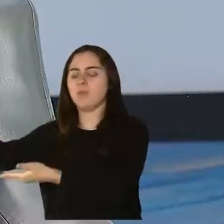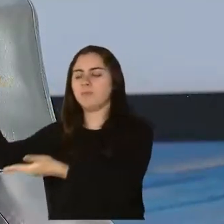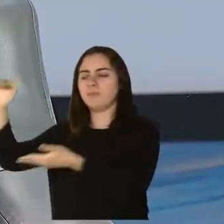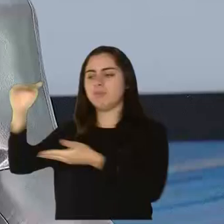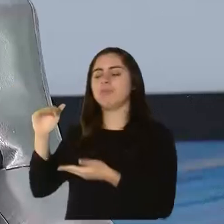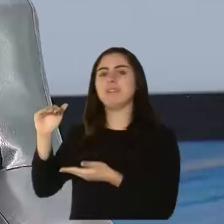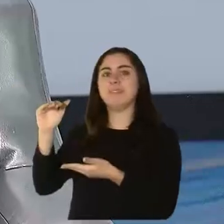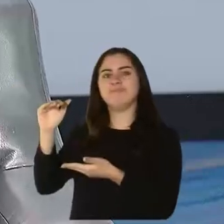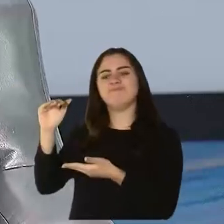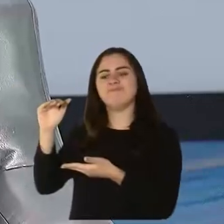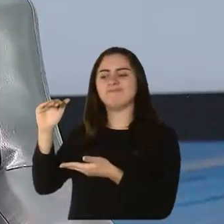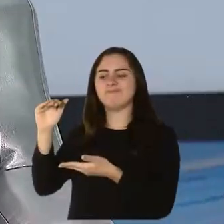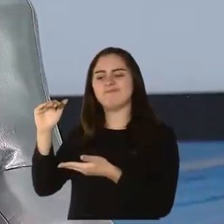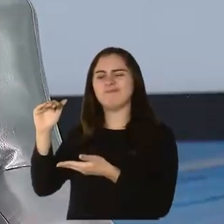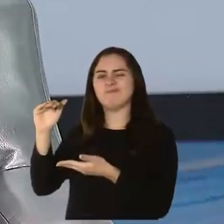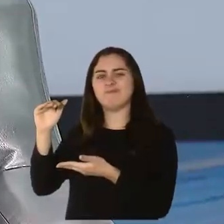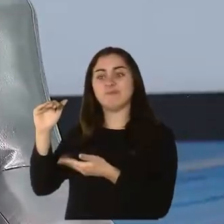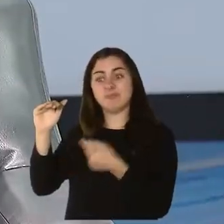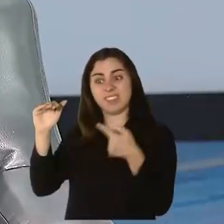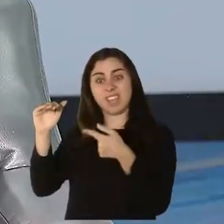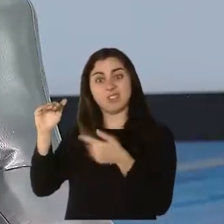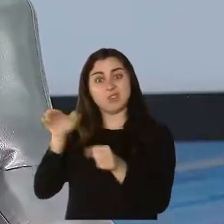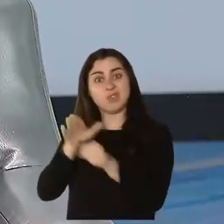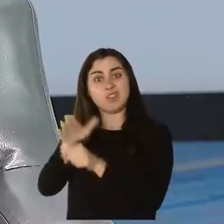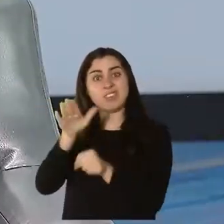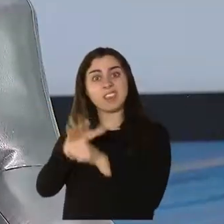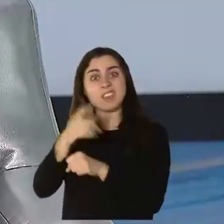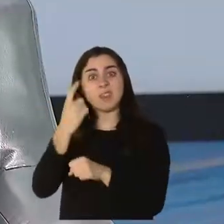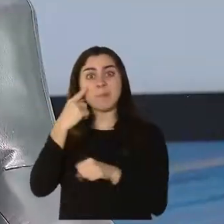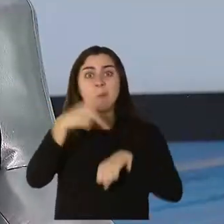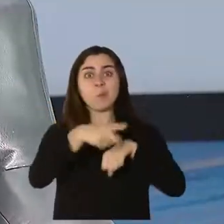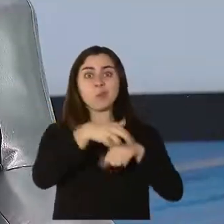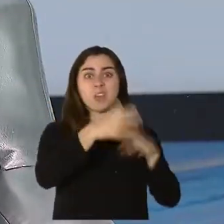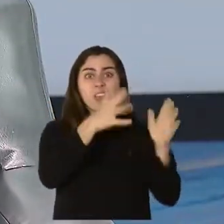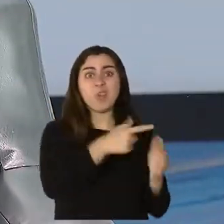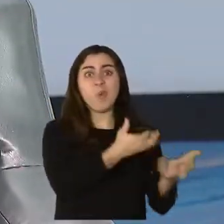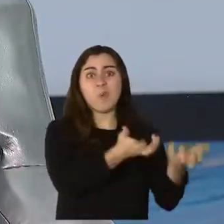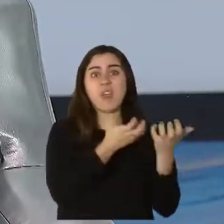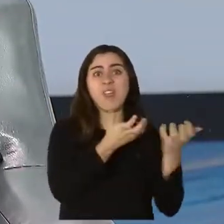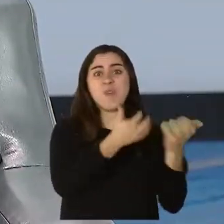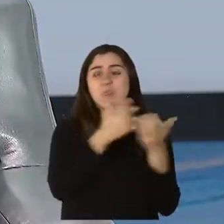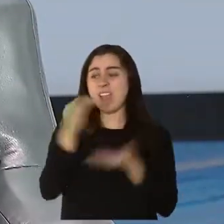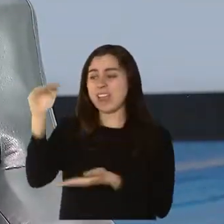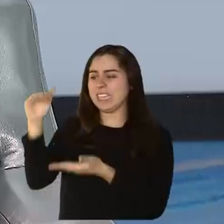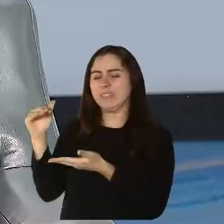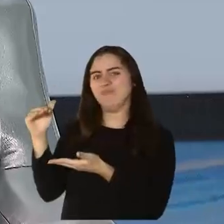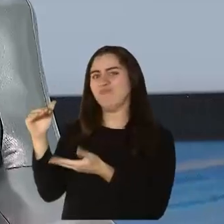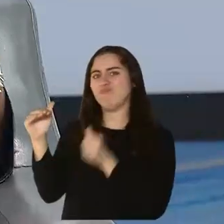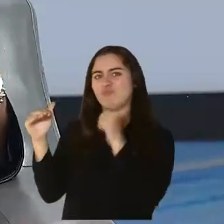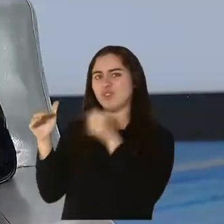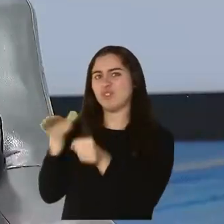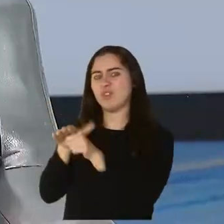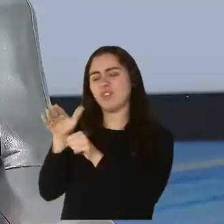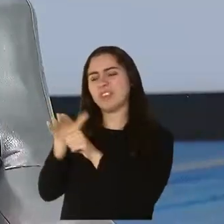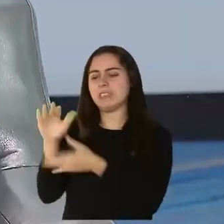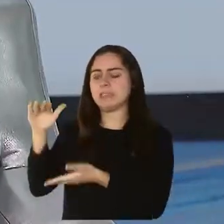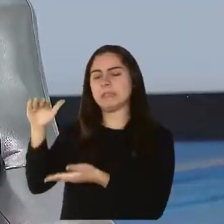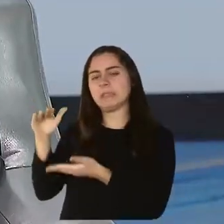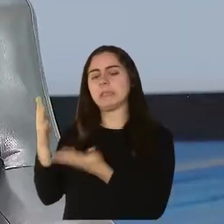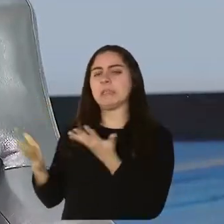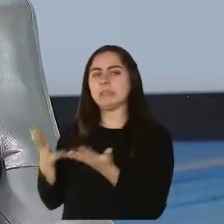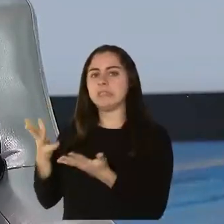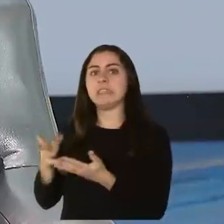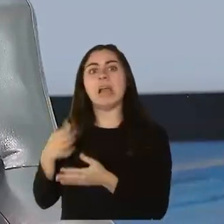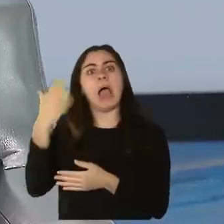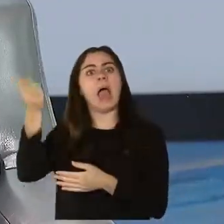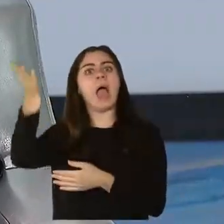podía cumplir con la probable demanda, que tampoco había garantía de que tuviéramos una gran demanda. En otros escenarios ha pasado